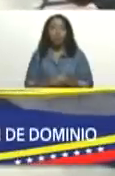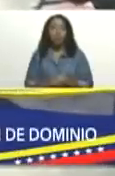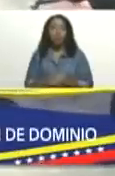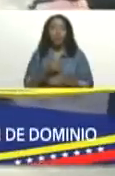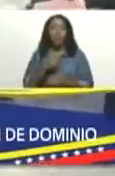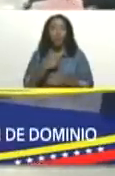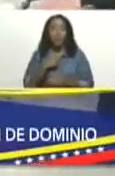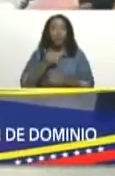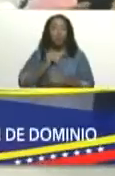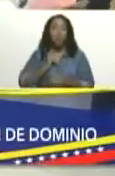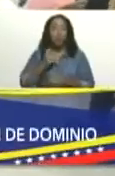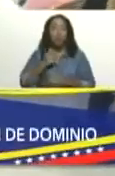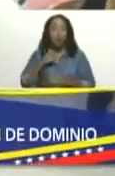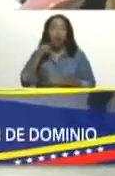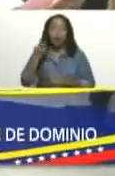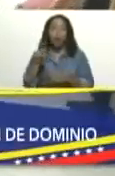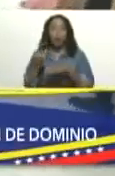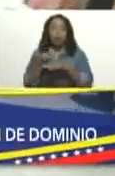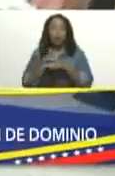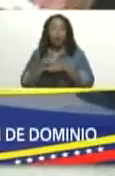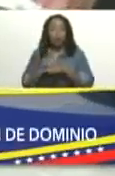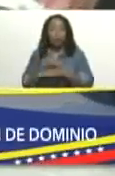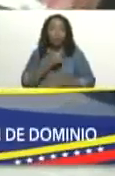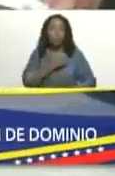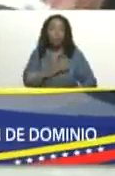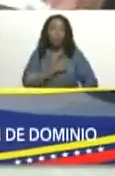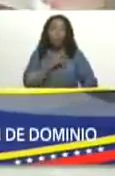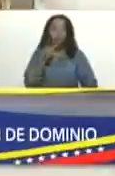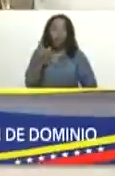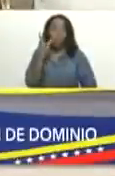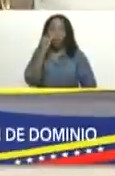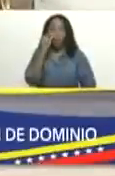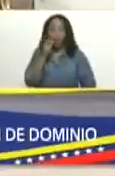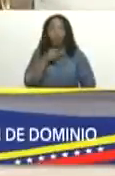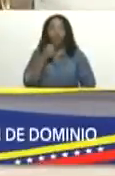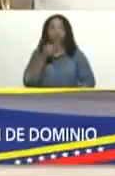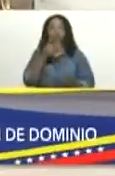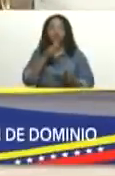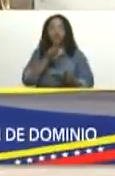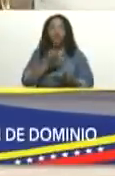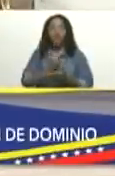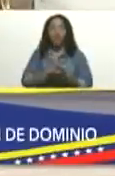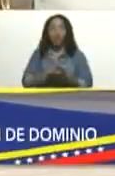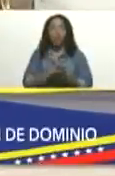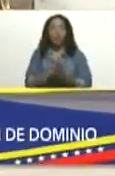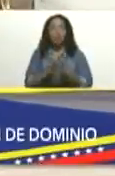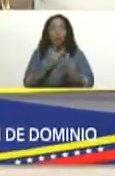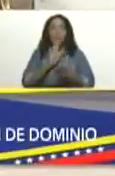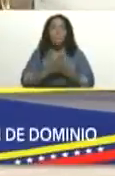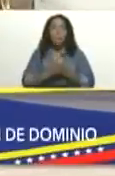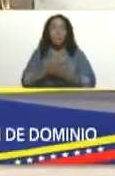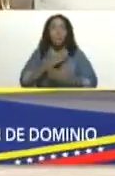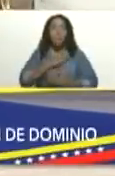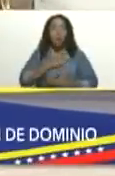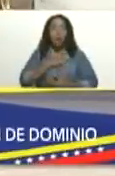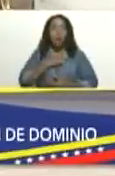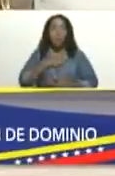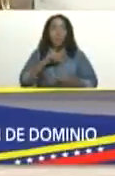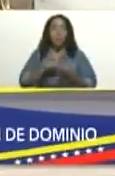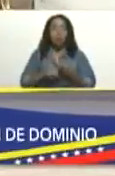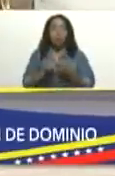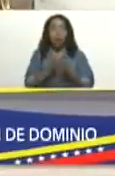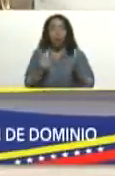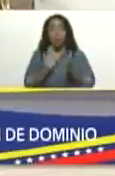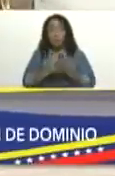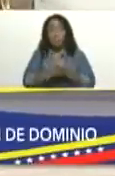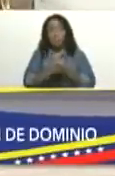condolencias por la partida de tu padre Julio García Jarpa gran amigo mío y de Silvia éramos grandes compañeros